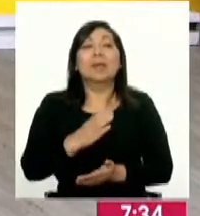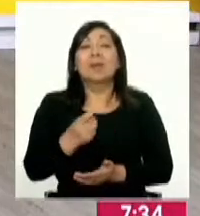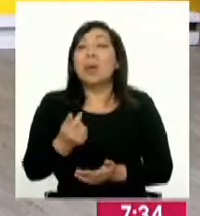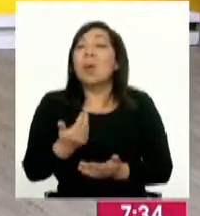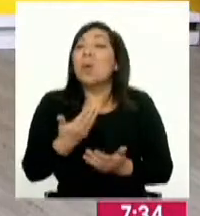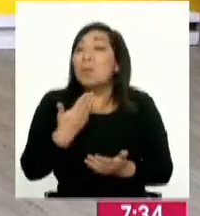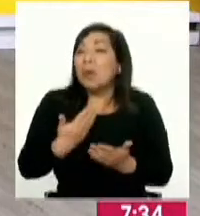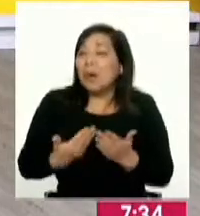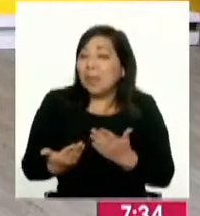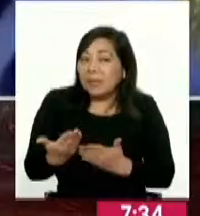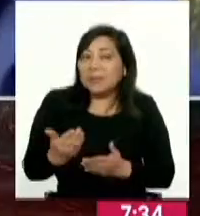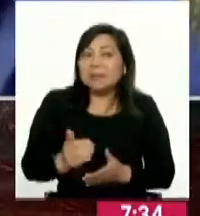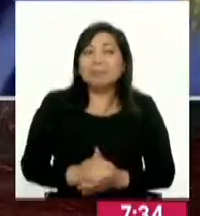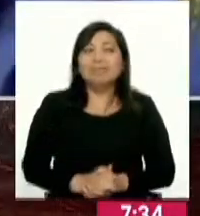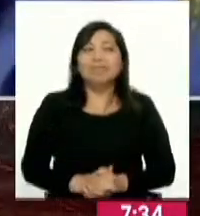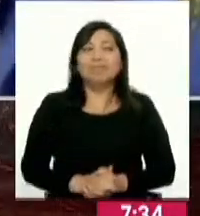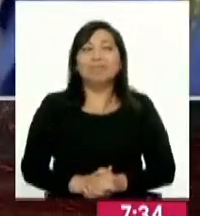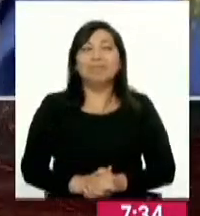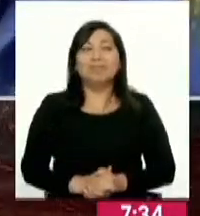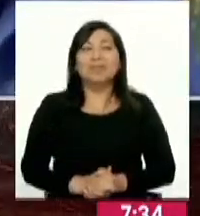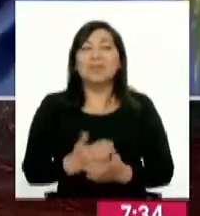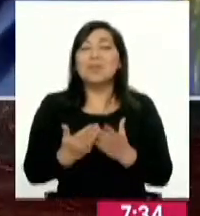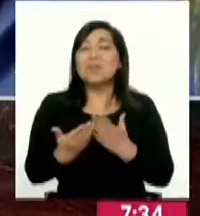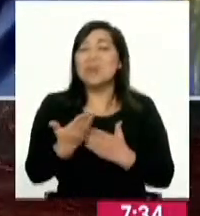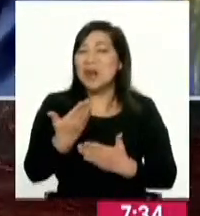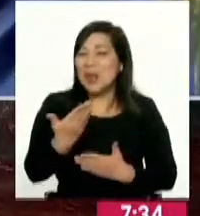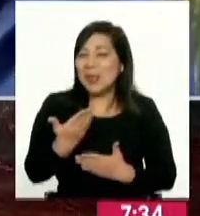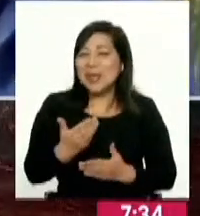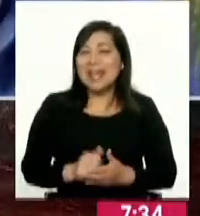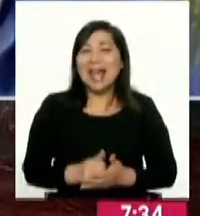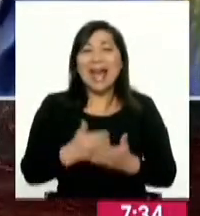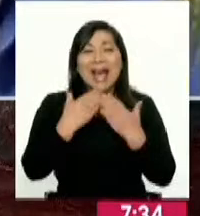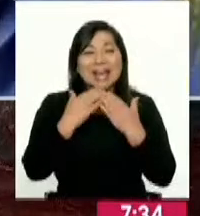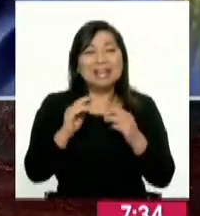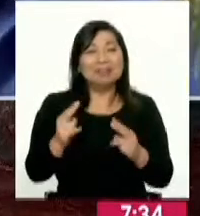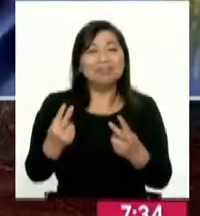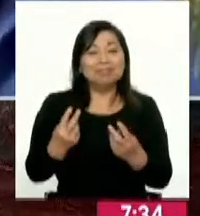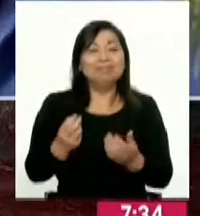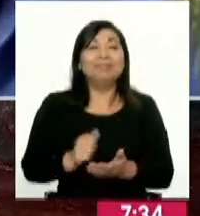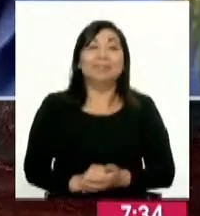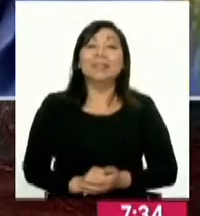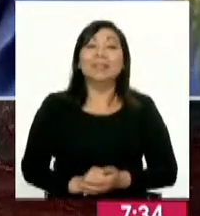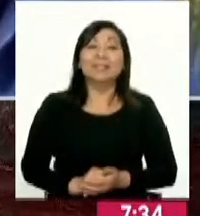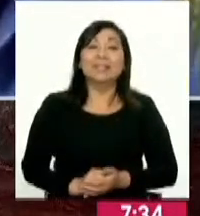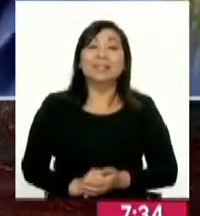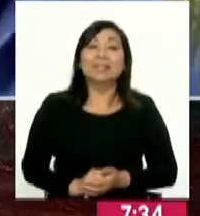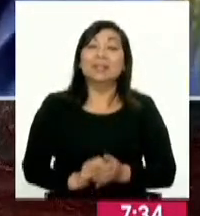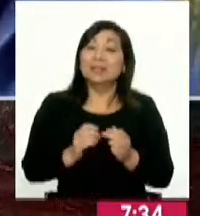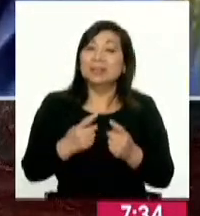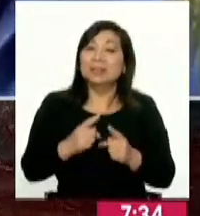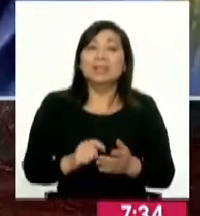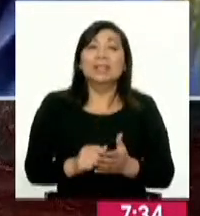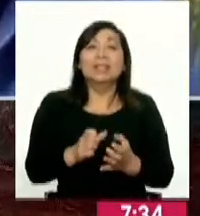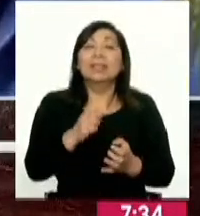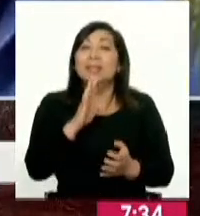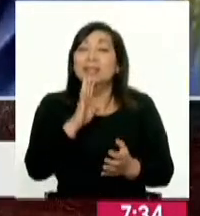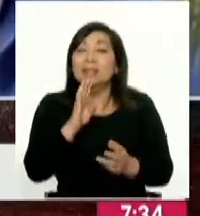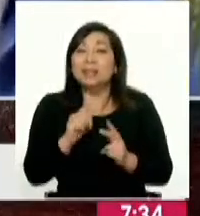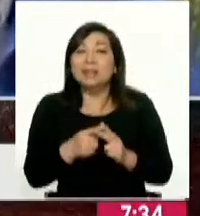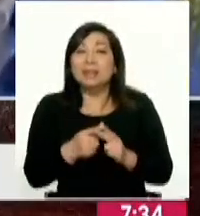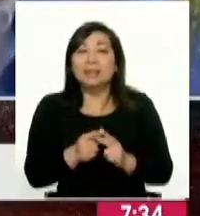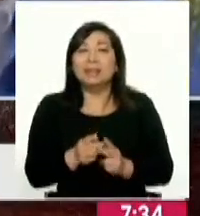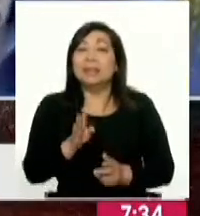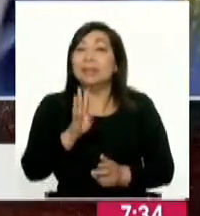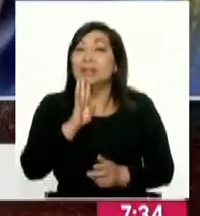¿Qué tal, Quilla? ¿Cómo le va? Vamos por aquí. Buenos días. Buenos días, Nicolás. Muchas gracias por la oportunidad. Y si me permites, quisiera comenzar por lo